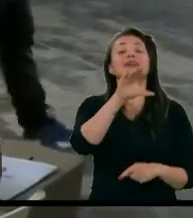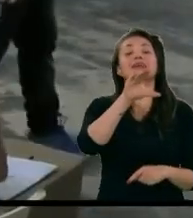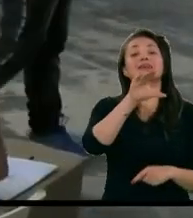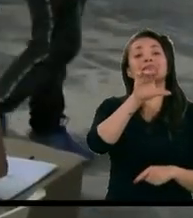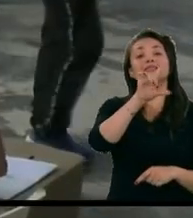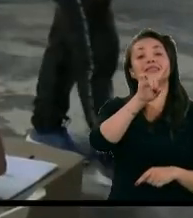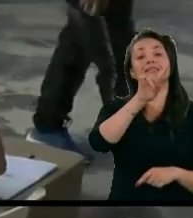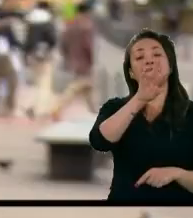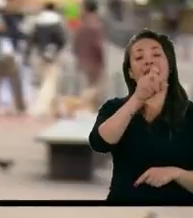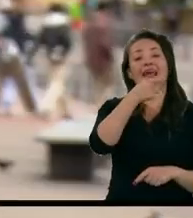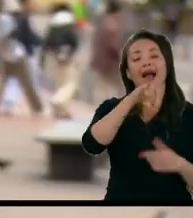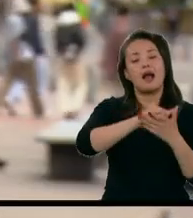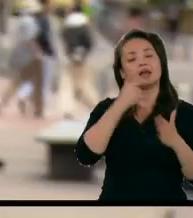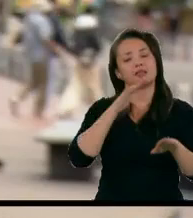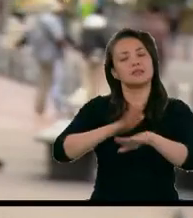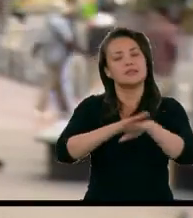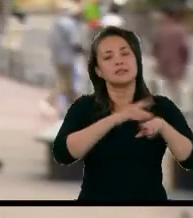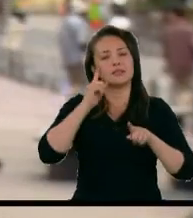los comicios.